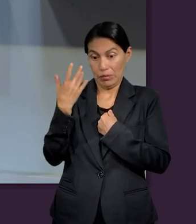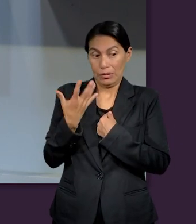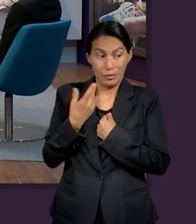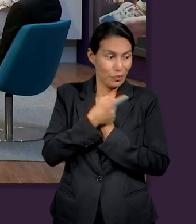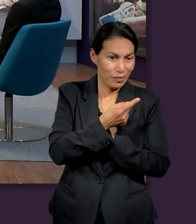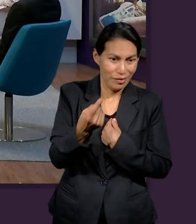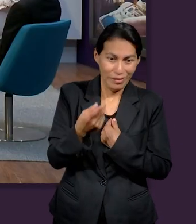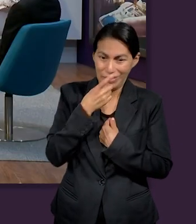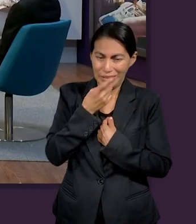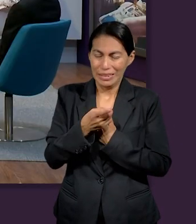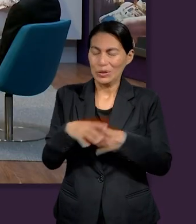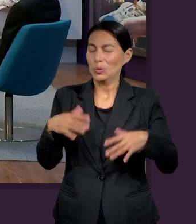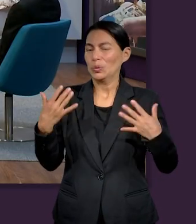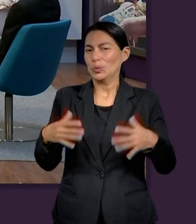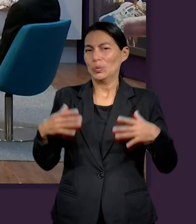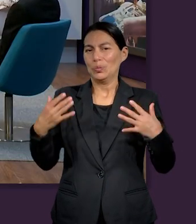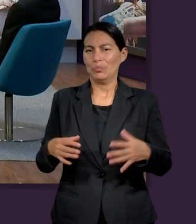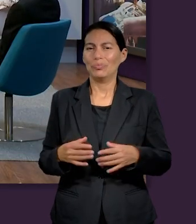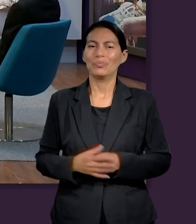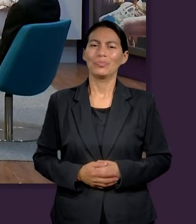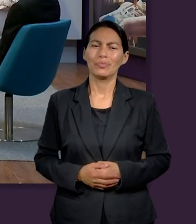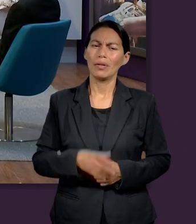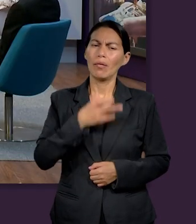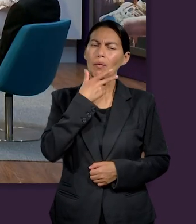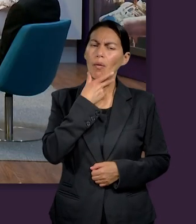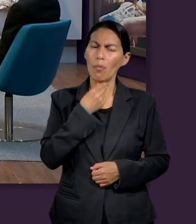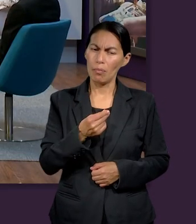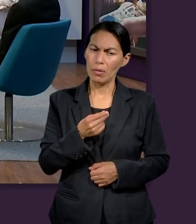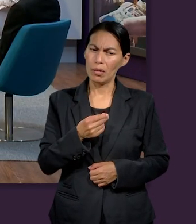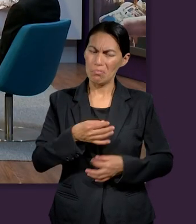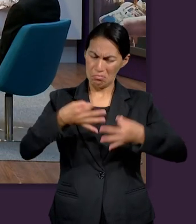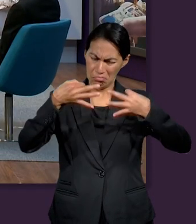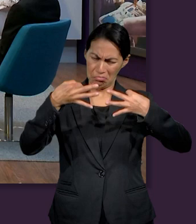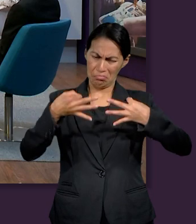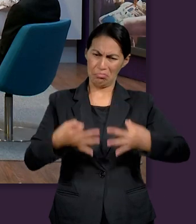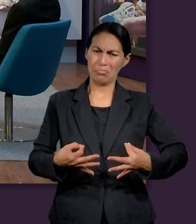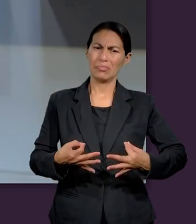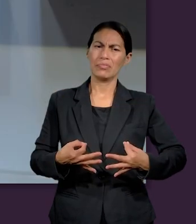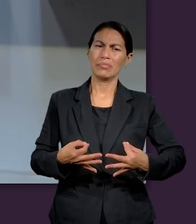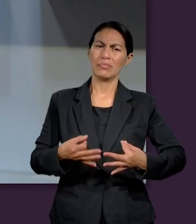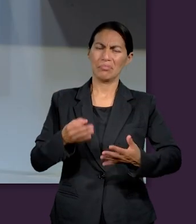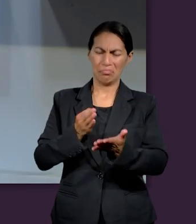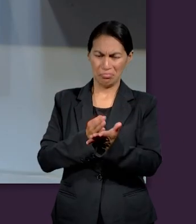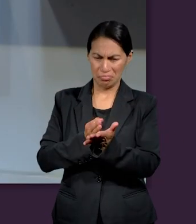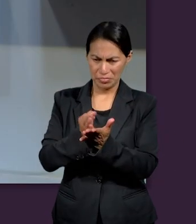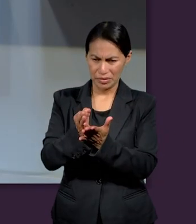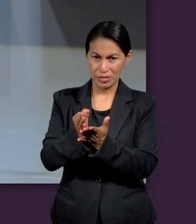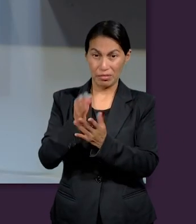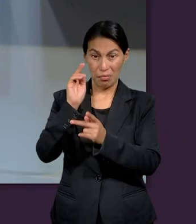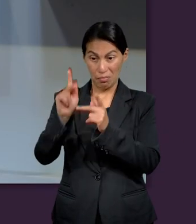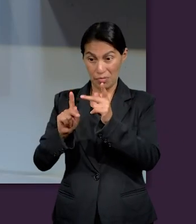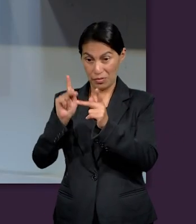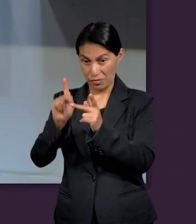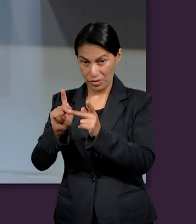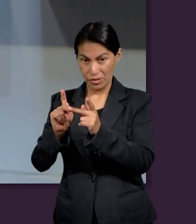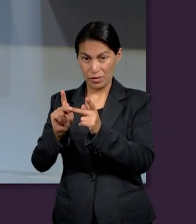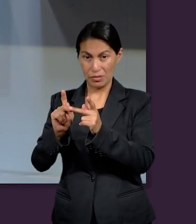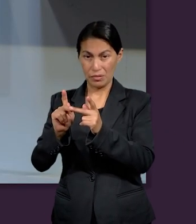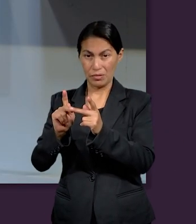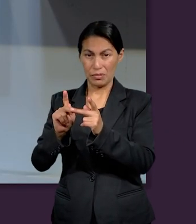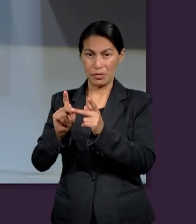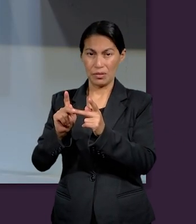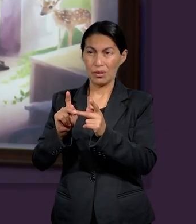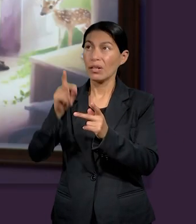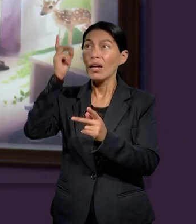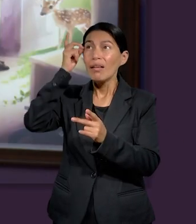eso de nosotros un varón recto en una versión dice perfecto